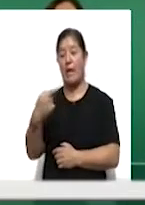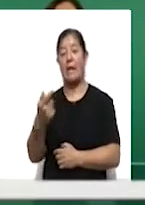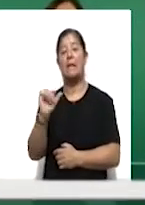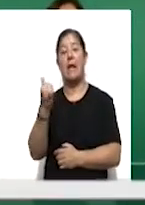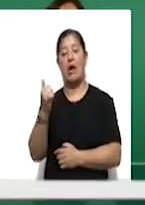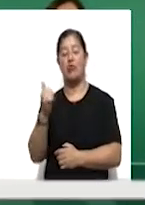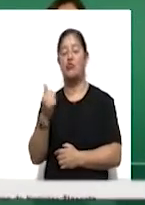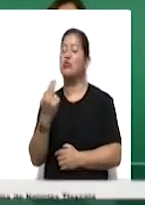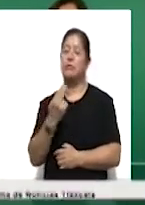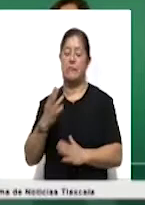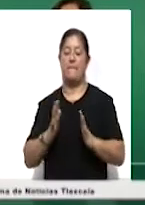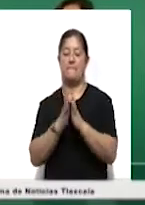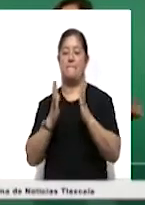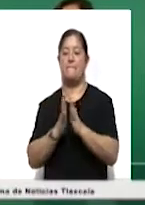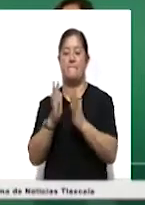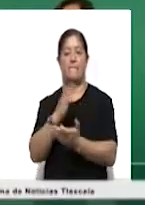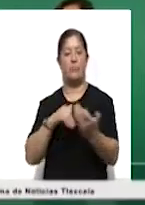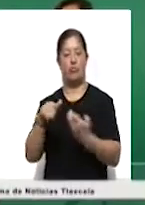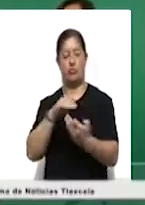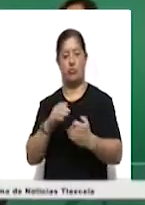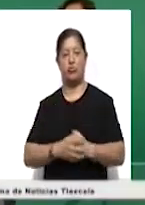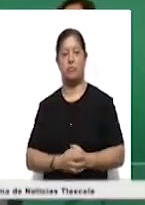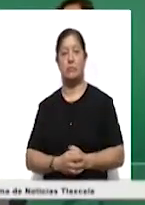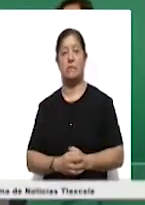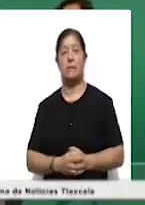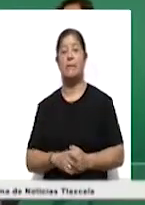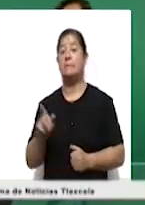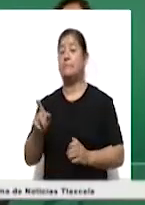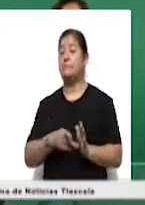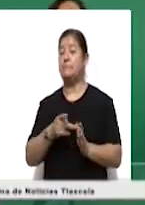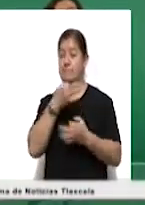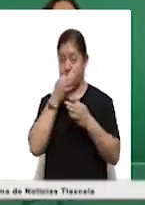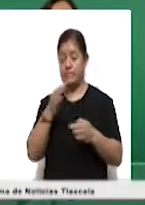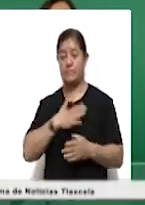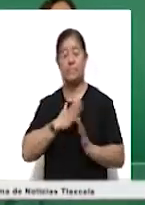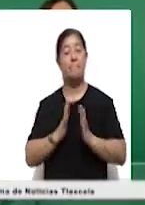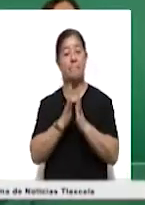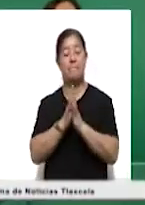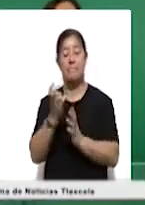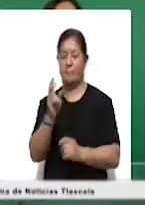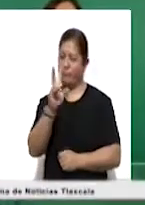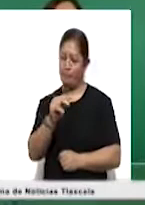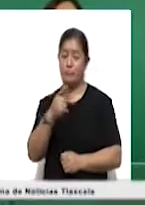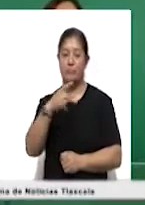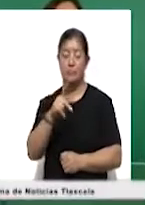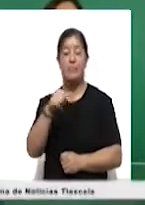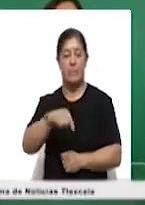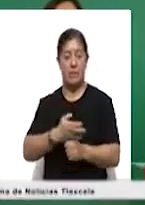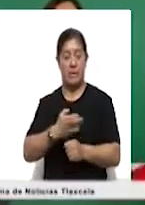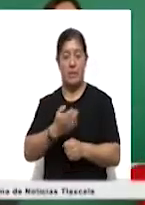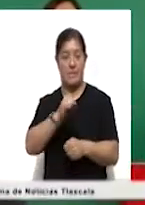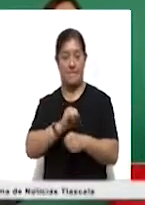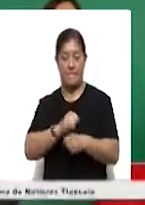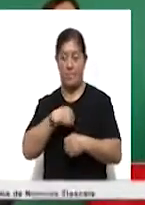la democracia participativa, afirmó el presidente Enres Manuel López Obrador. Reiteró que no participará en ella, pero anticipó que esta semana dará a conocer